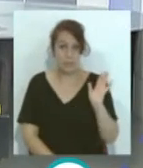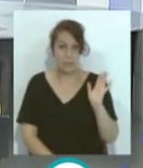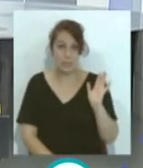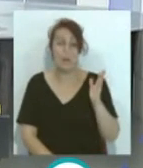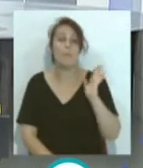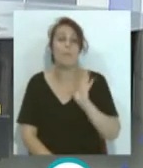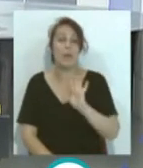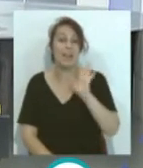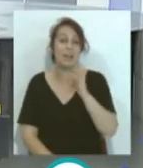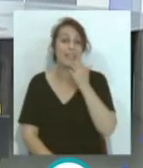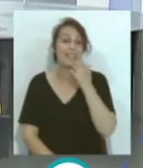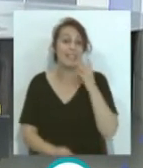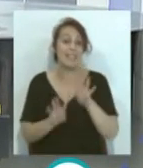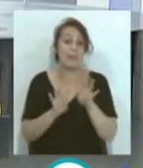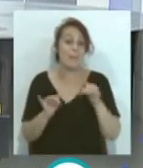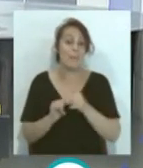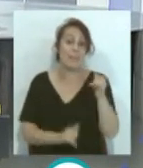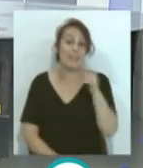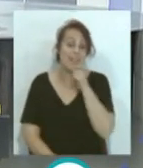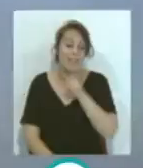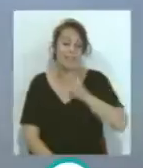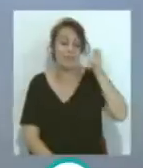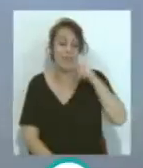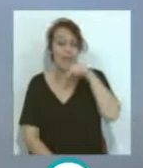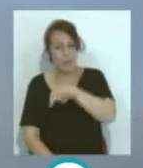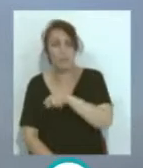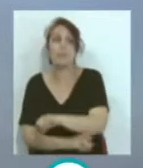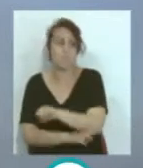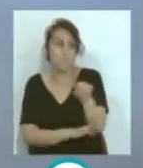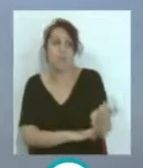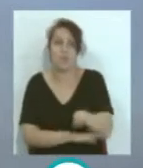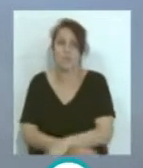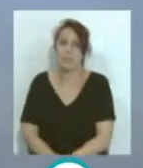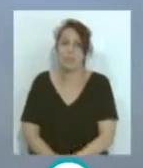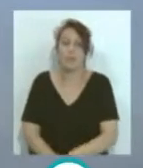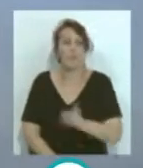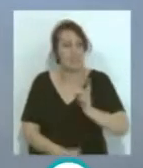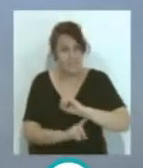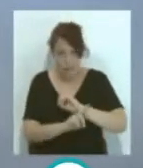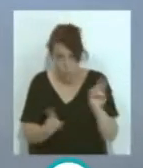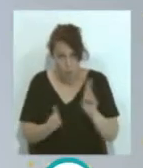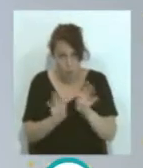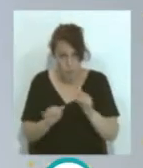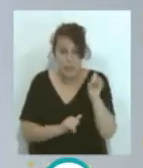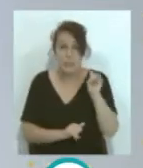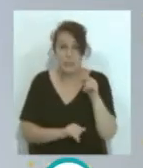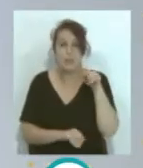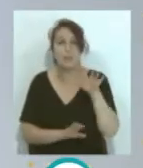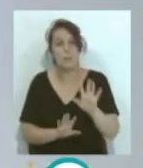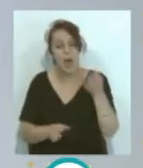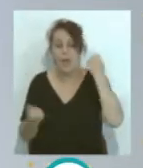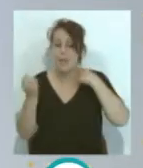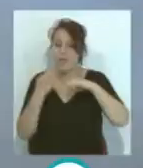ni otro... ...pero si ha pitado ese penalti... ...este es más penalti... ...que el le hicieron a Ramos... ...que tampoco creo que sea... ...pero es... ...la